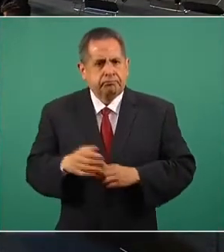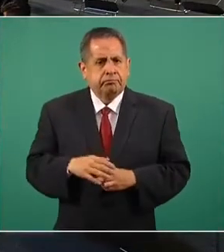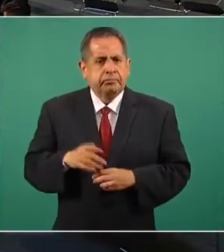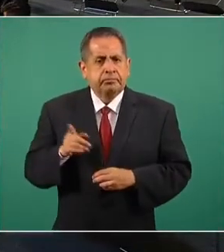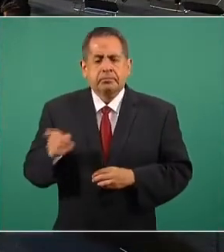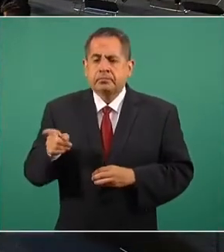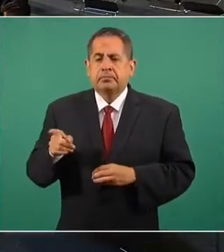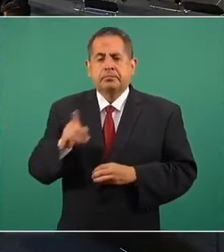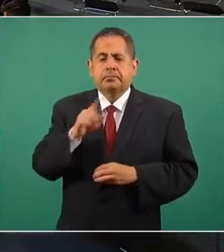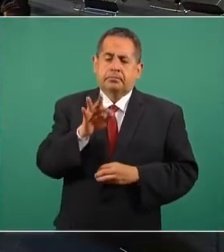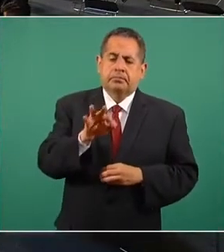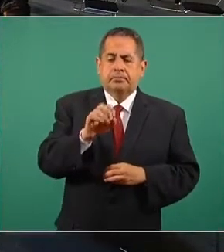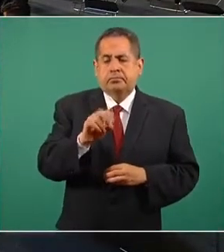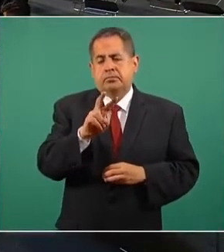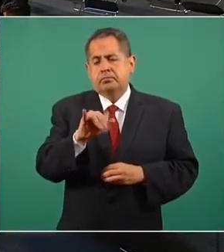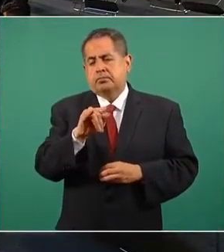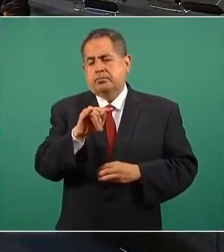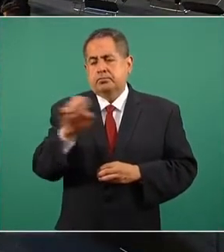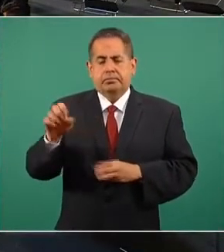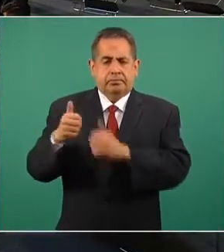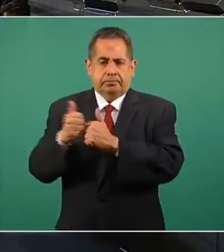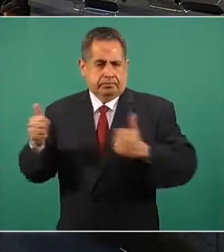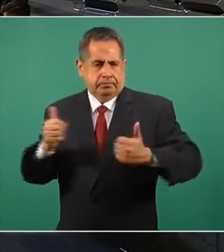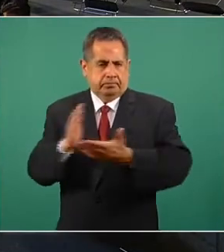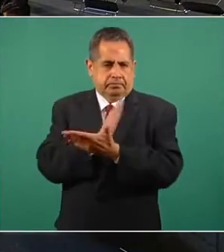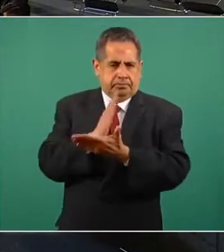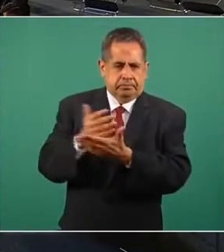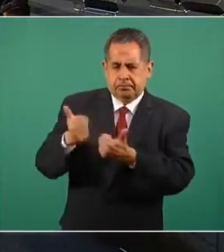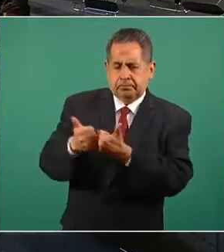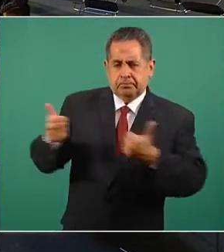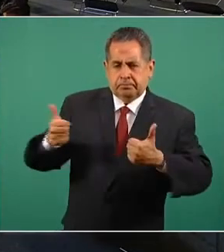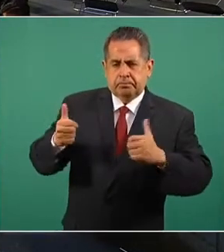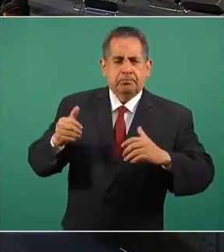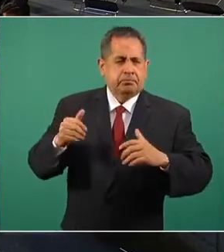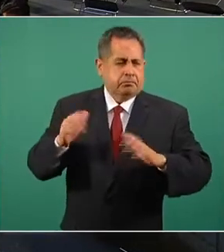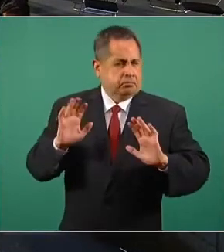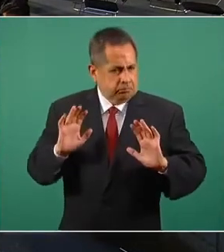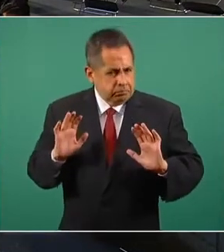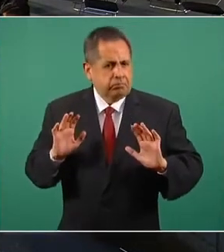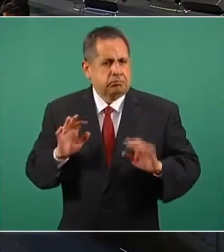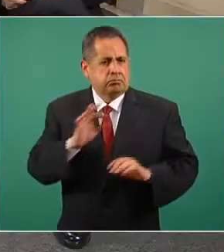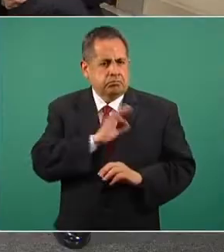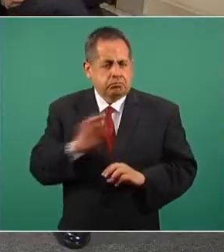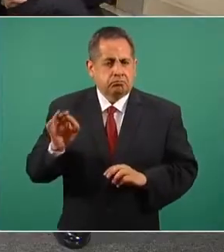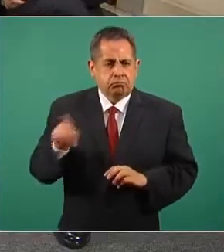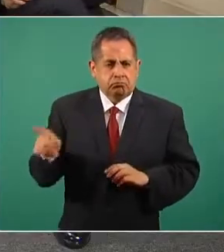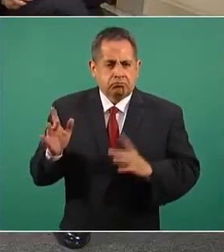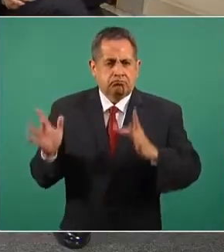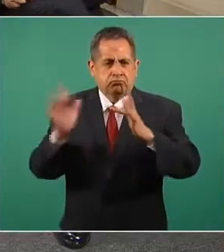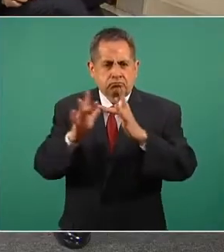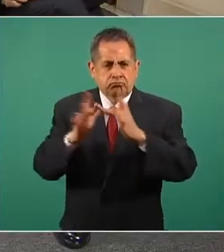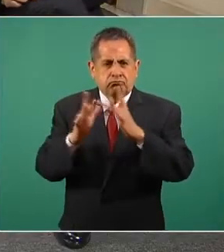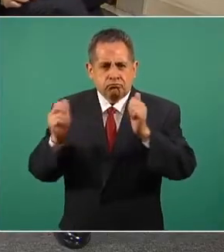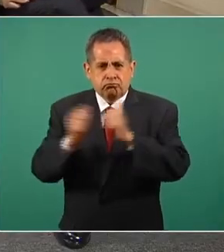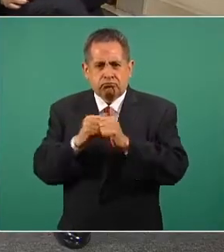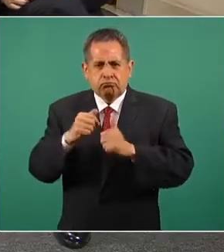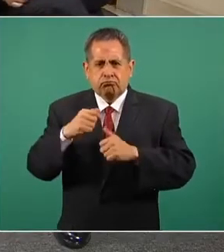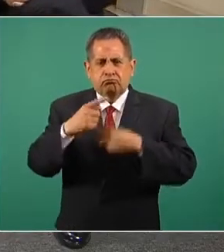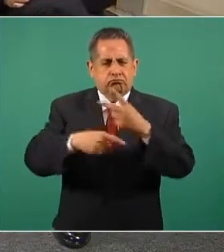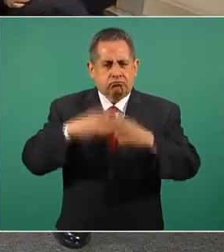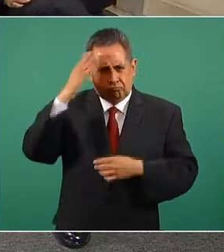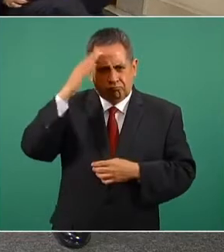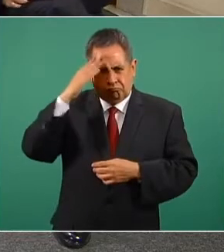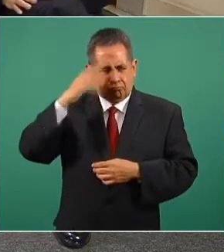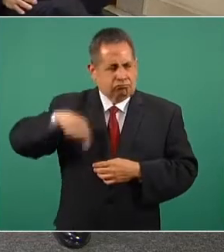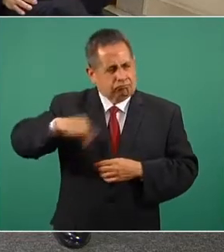si bien el FOBISTE es desconcentrado del Issste, pero también él es, digamos, la cabeza